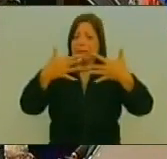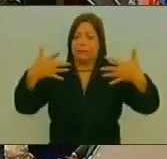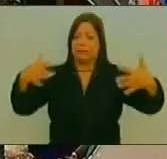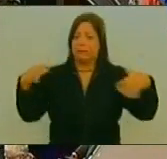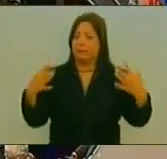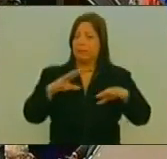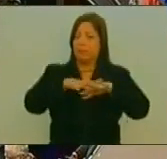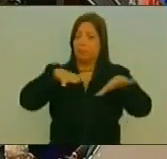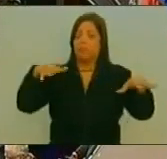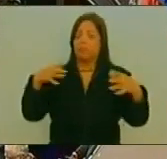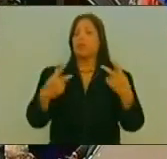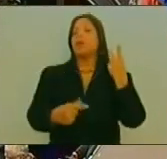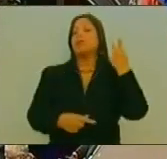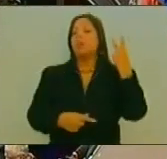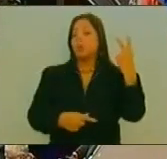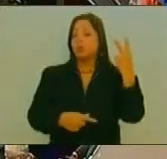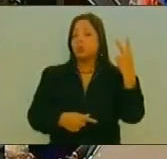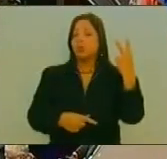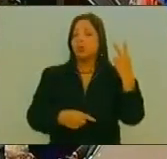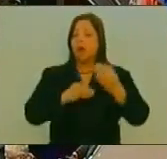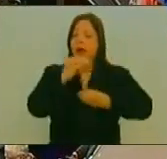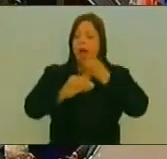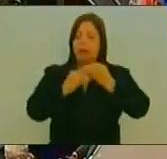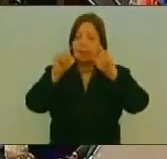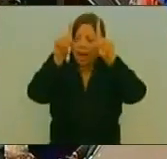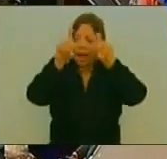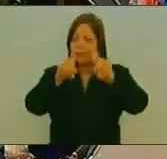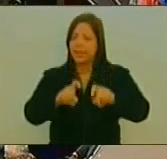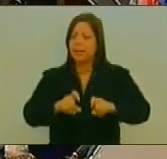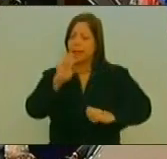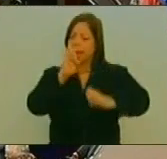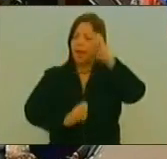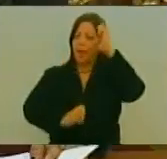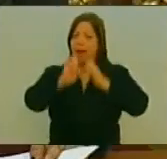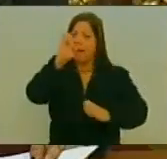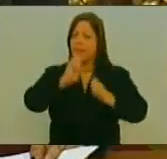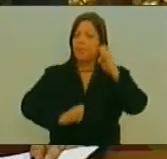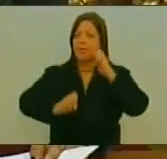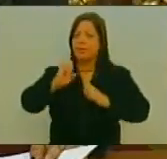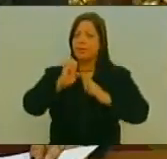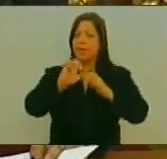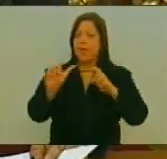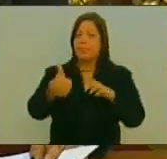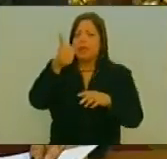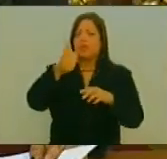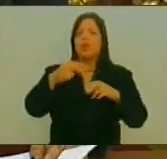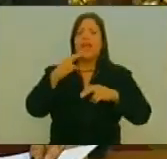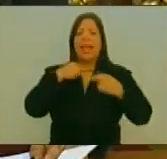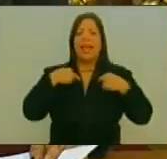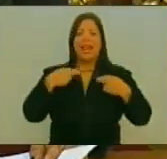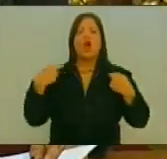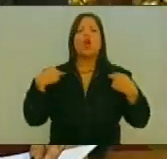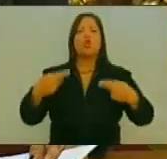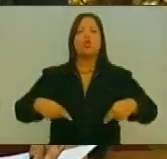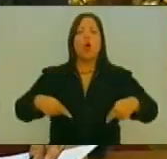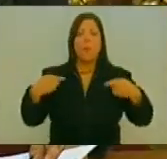Segundo Ejecutar un análisis de evaluación De la dirección de recursos humanos